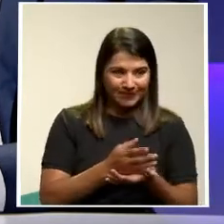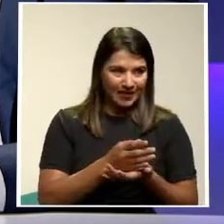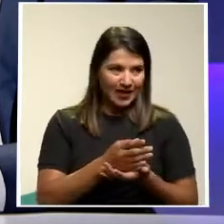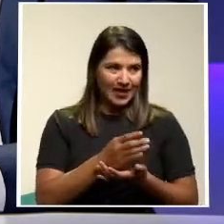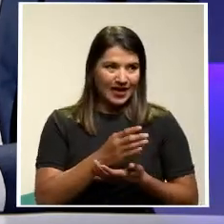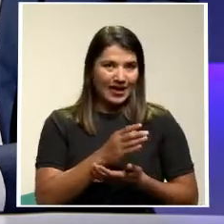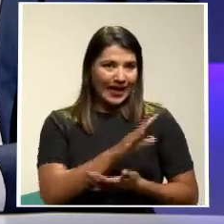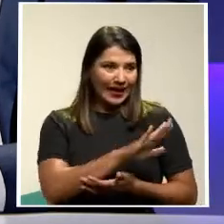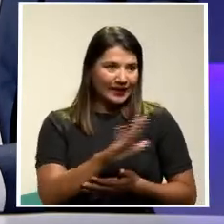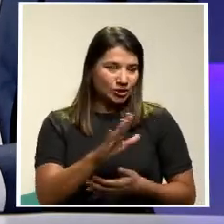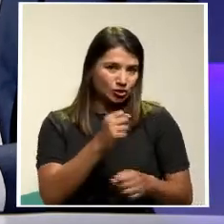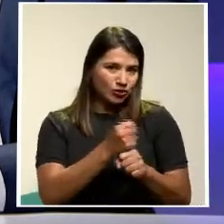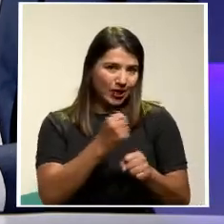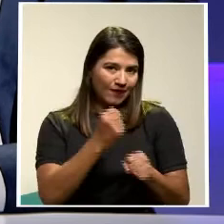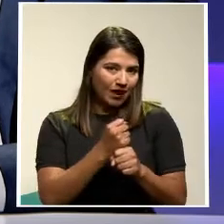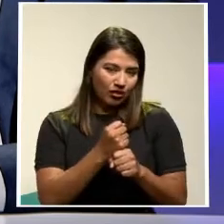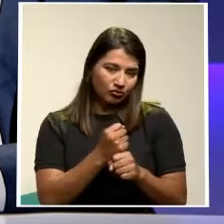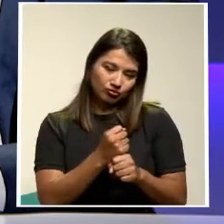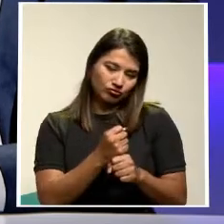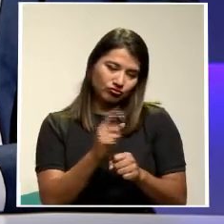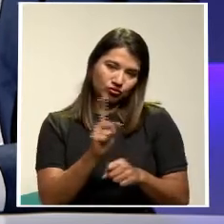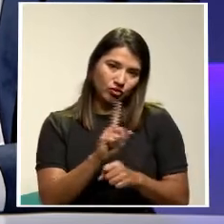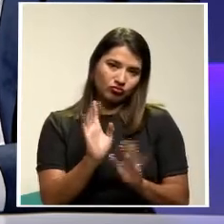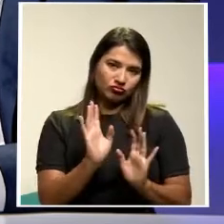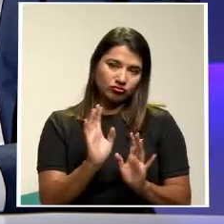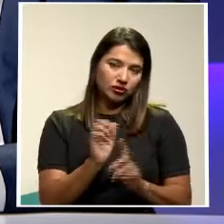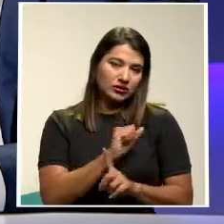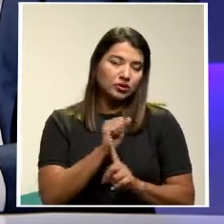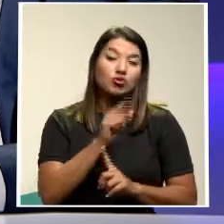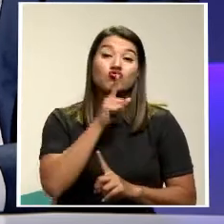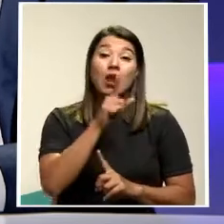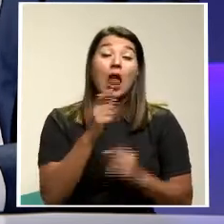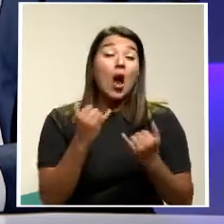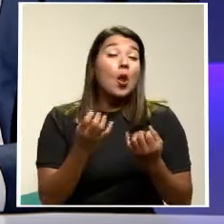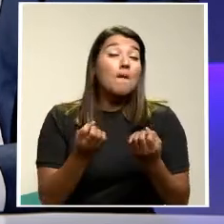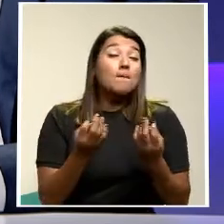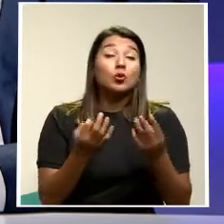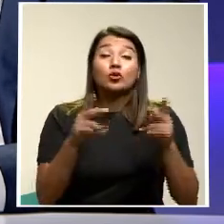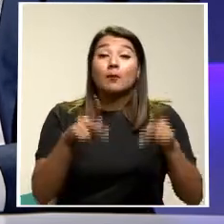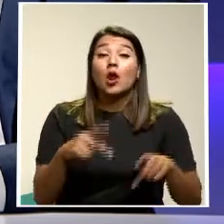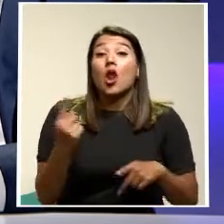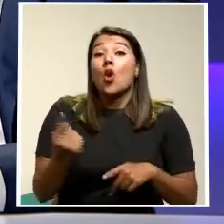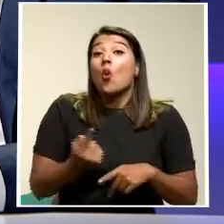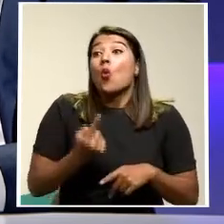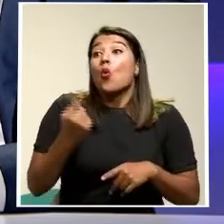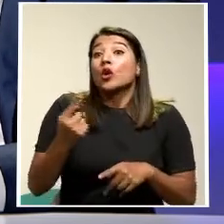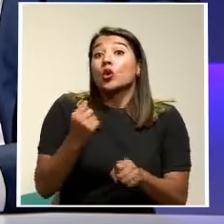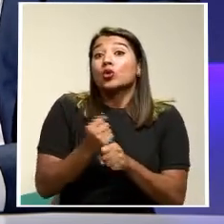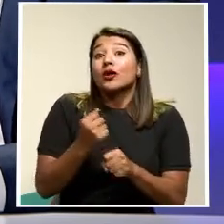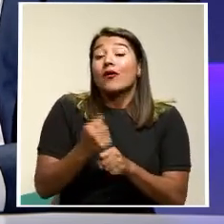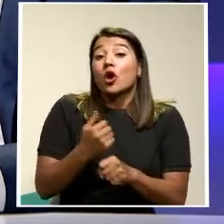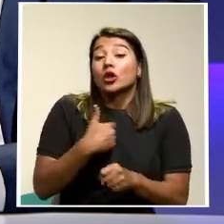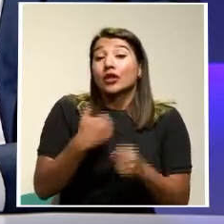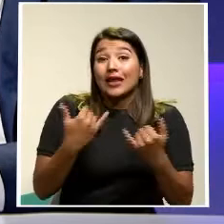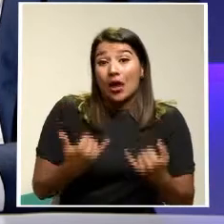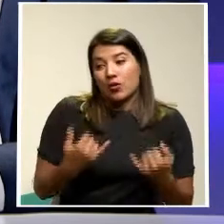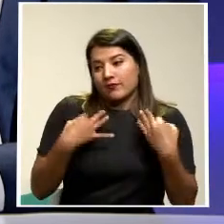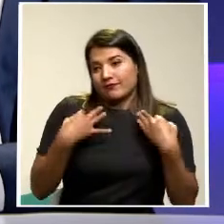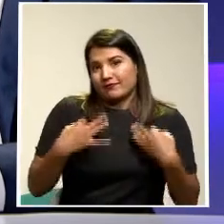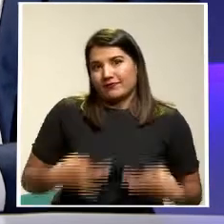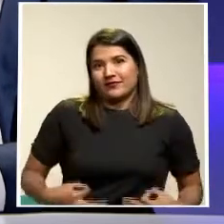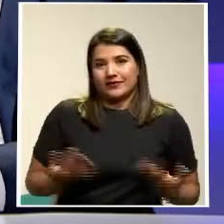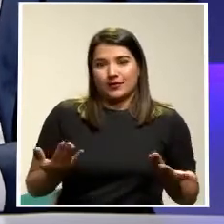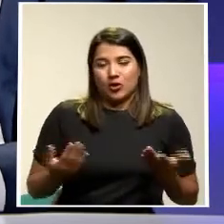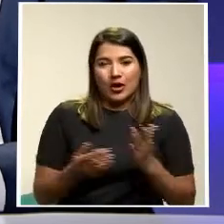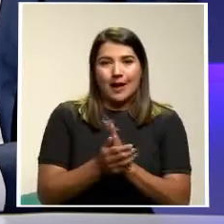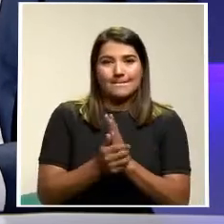Son una realidad Hay miles de personas Que lo único Que tienen Para ganarse la vida Es su fuerza Física La